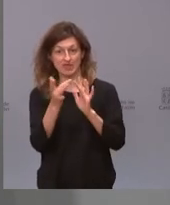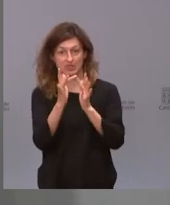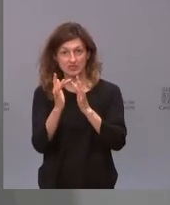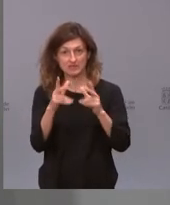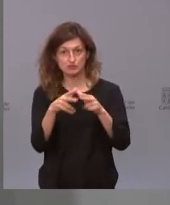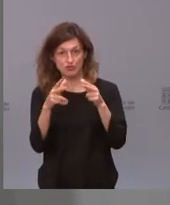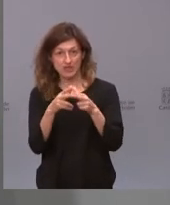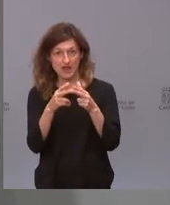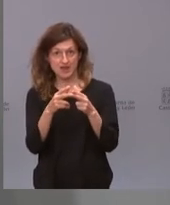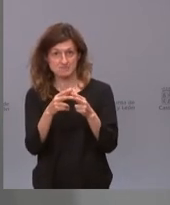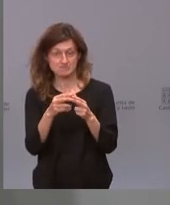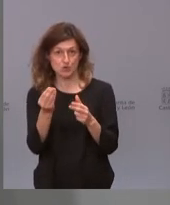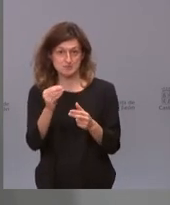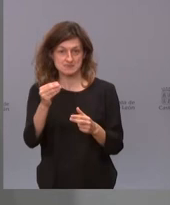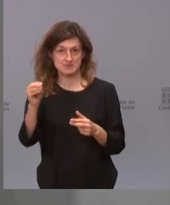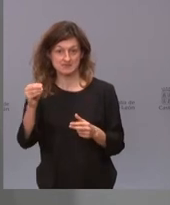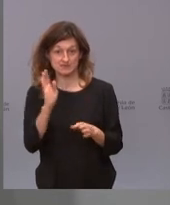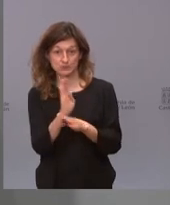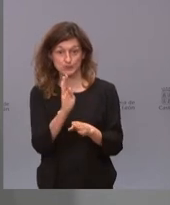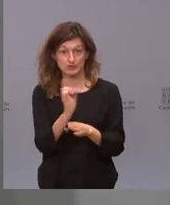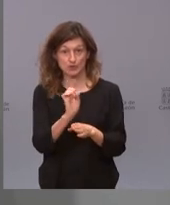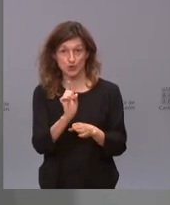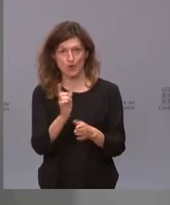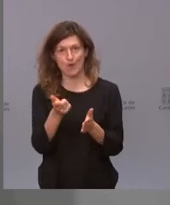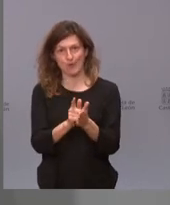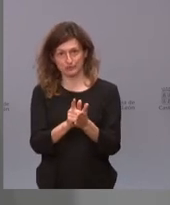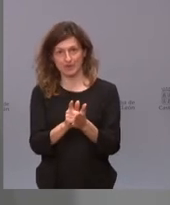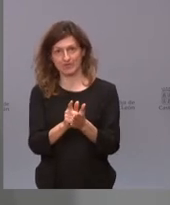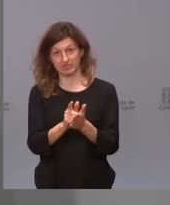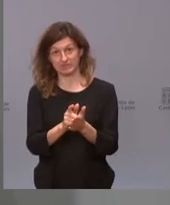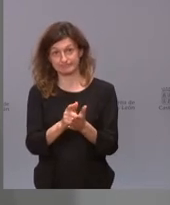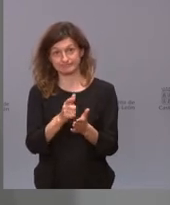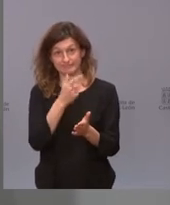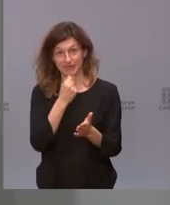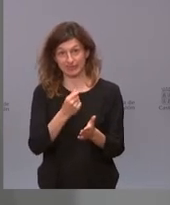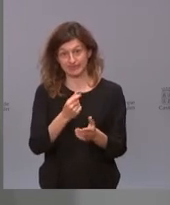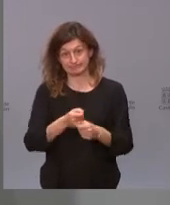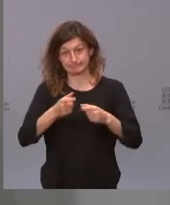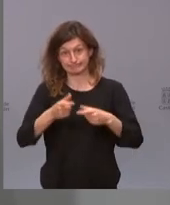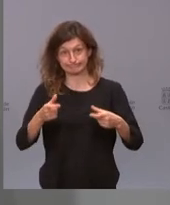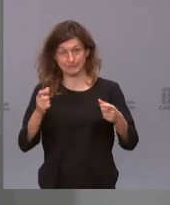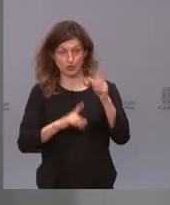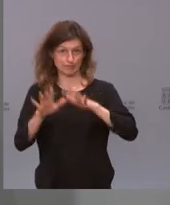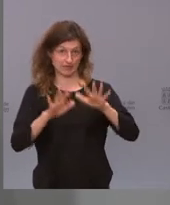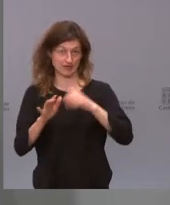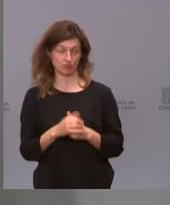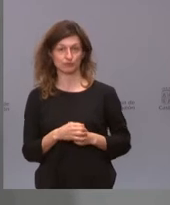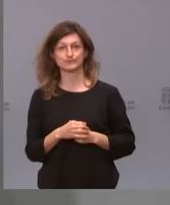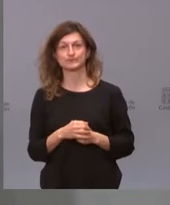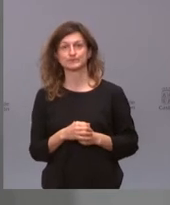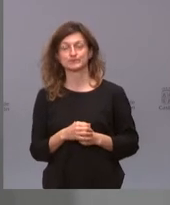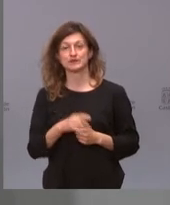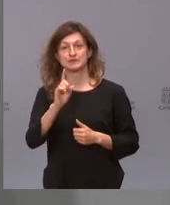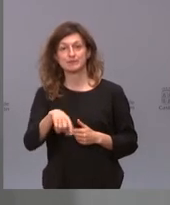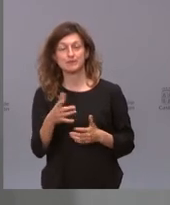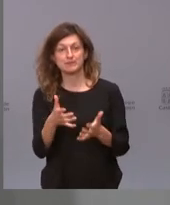social y no somos cautos, pues si volvemos a tener más olas, pues puede ser complicado. Tenemos la ventaja de